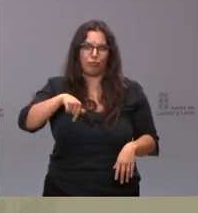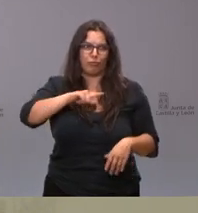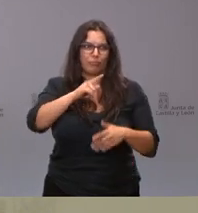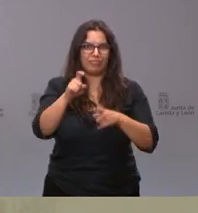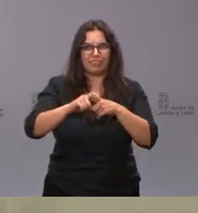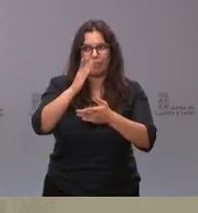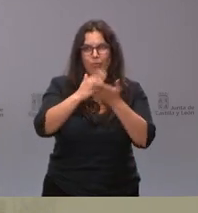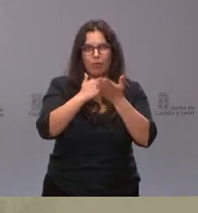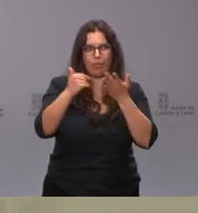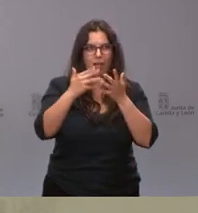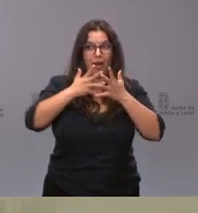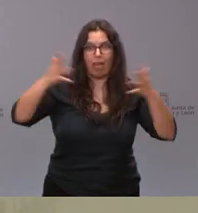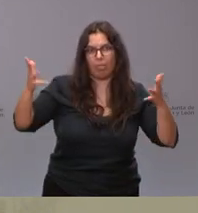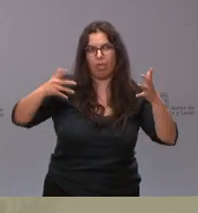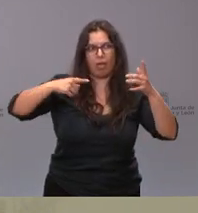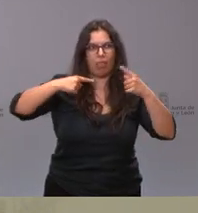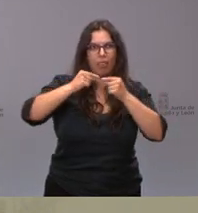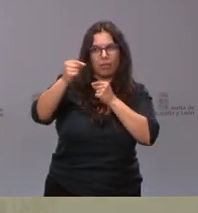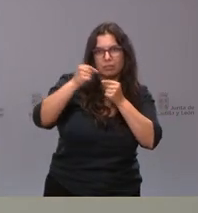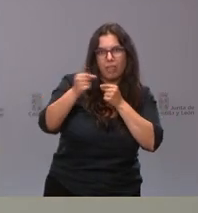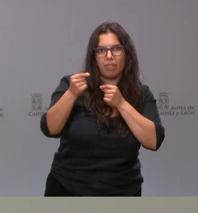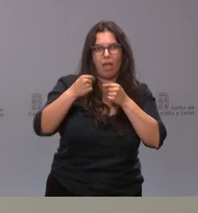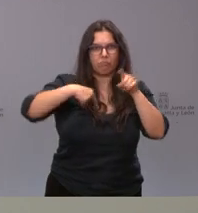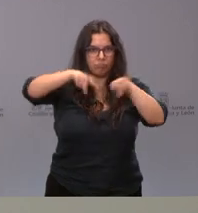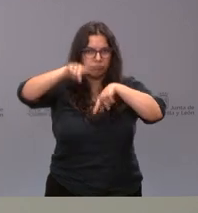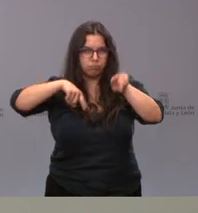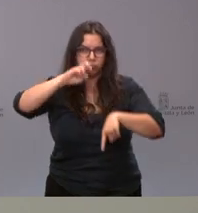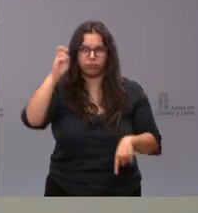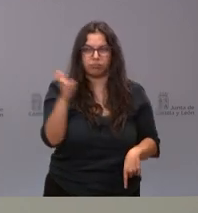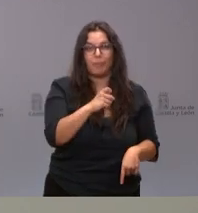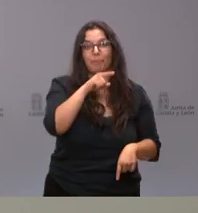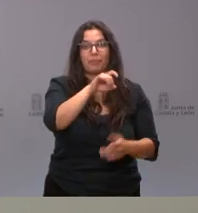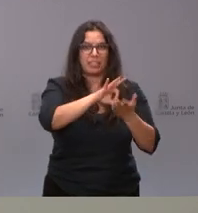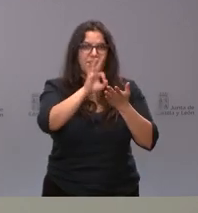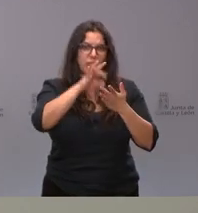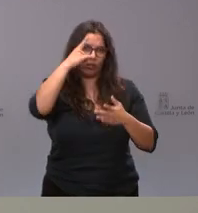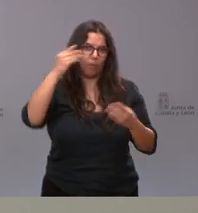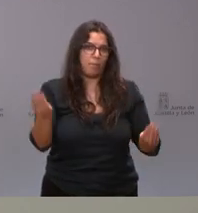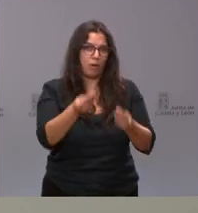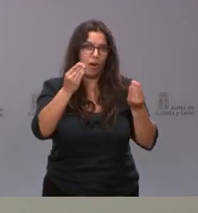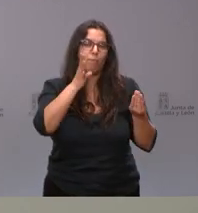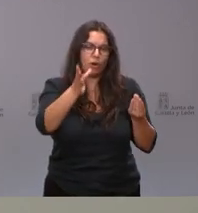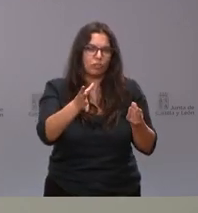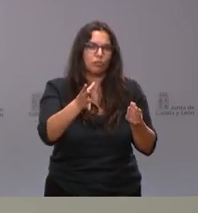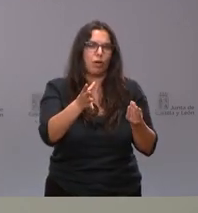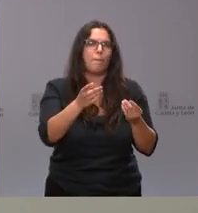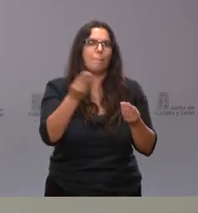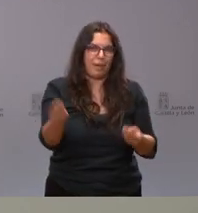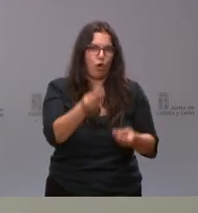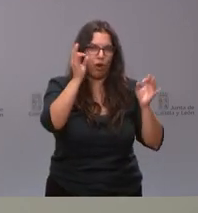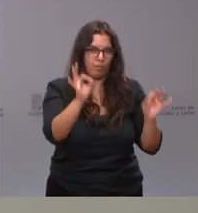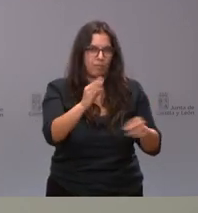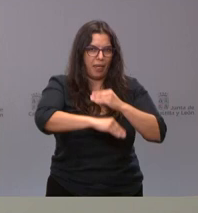los desplazamientos y las distancias, etcétera. Bueno, estamos ante un servicio que puede ser mejorado y lo que hacemos es mejorarlo, efectivamente.